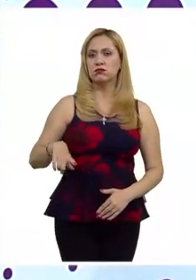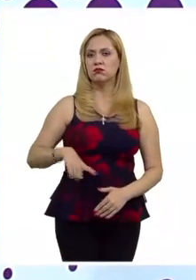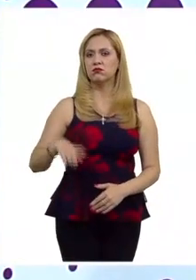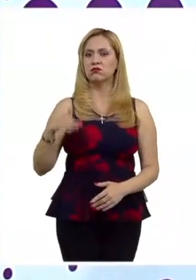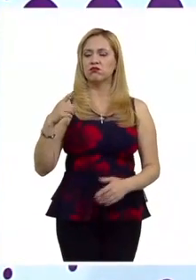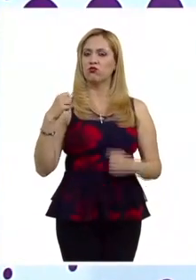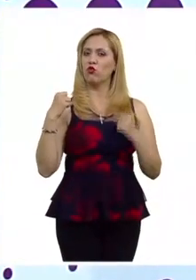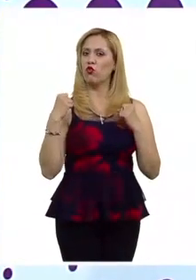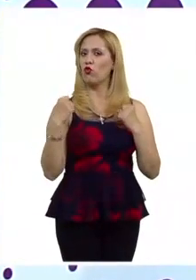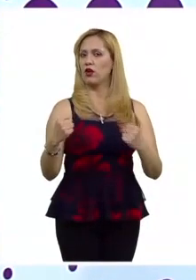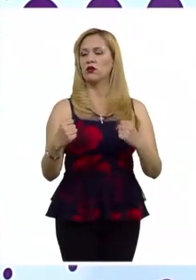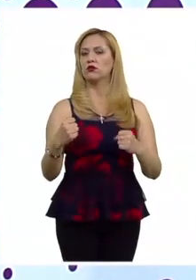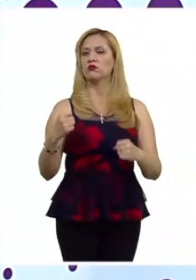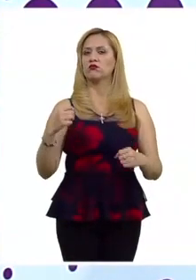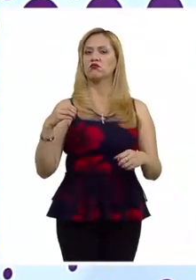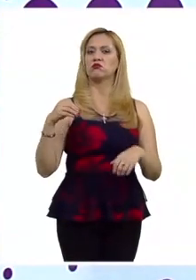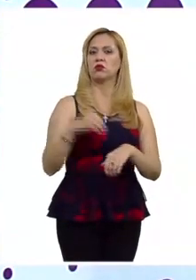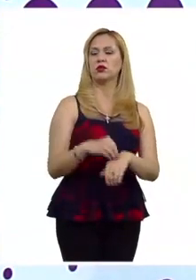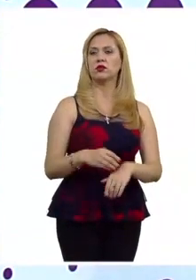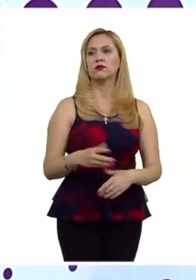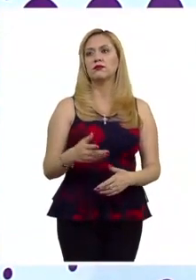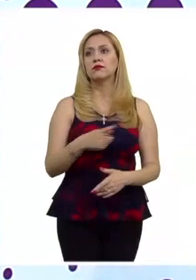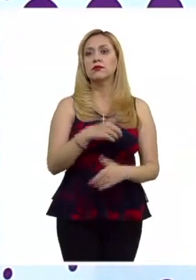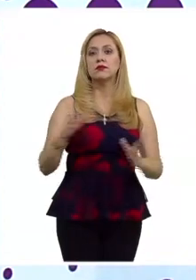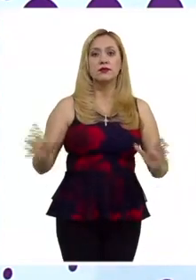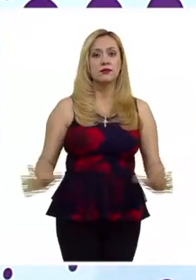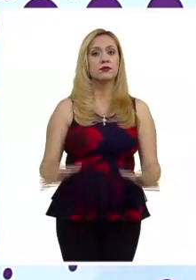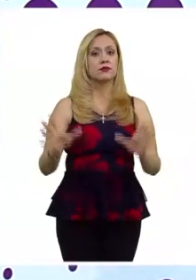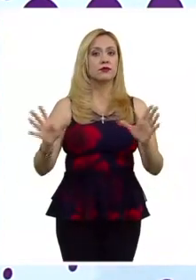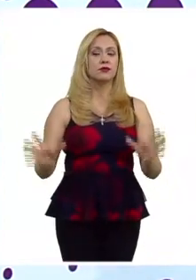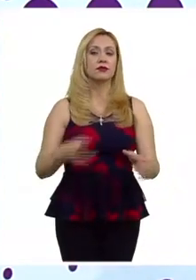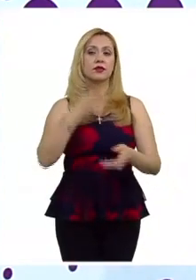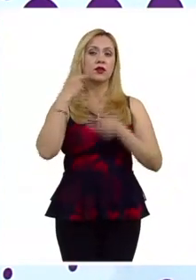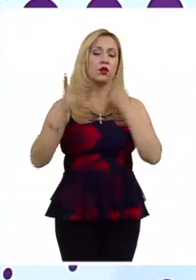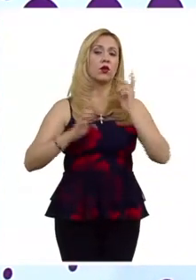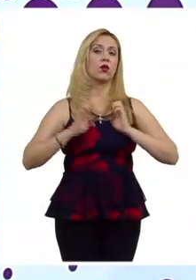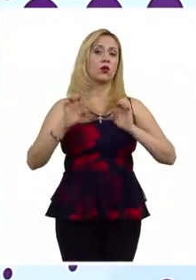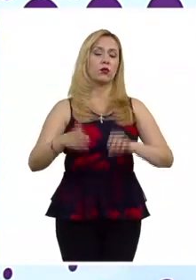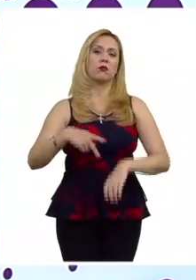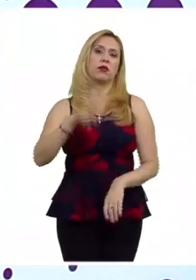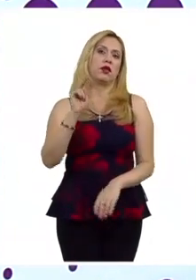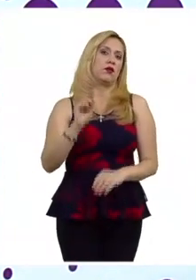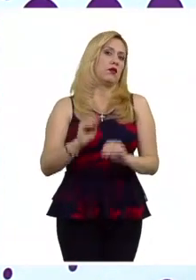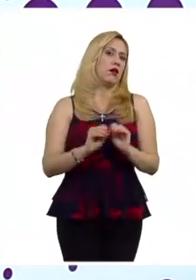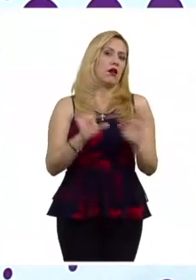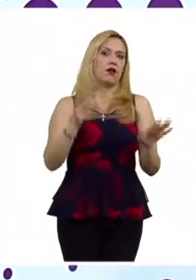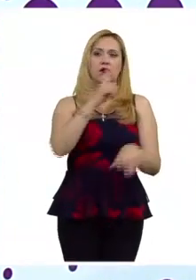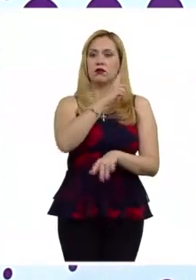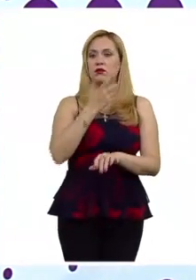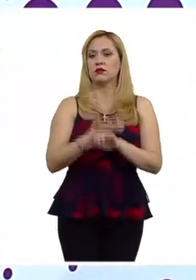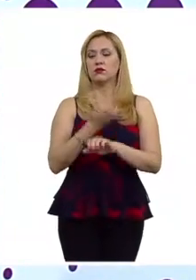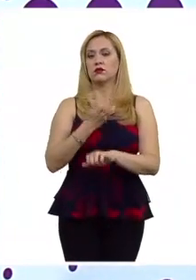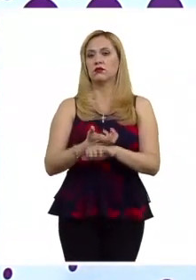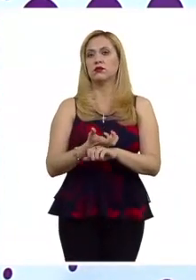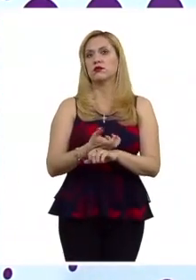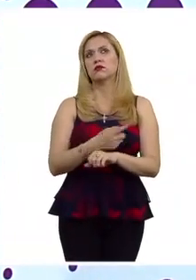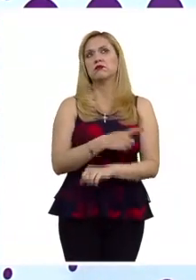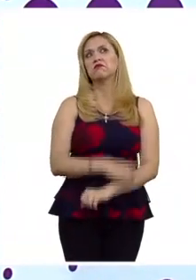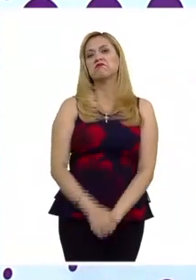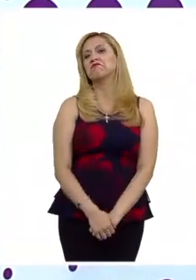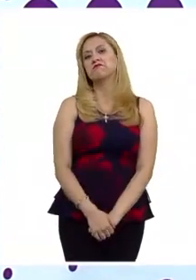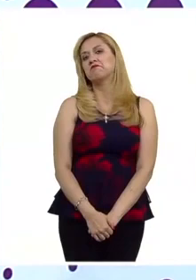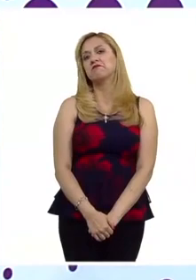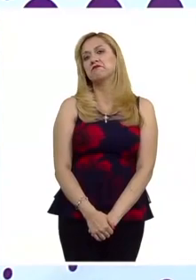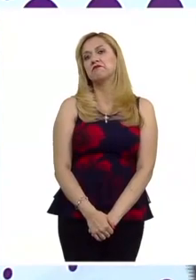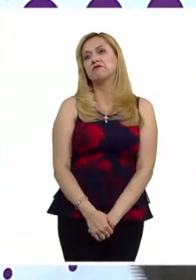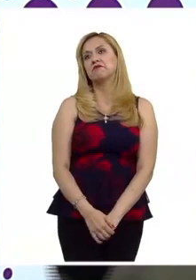que están impulsando el discurso de odio obviamente en Estados Unidos nunca muy difícilmente se va a considerar discurso de odio porque